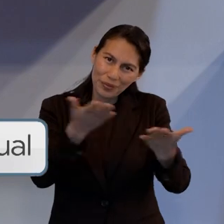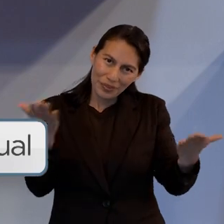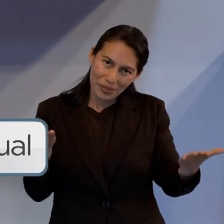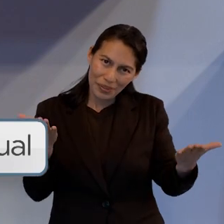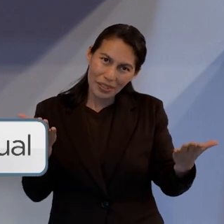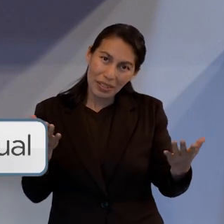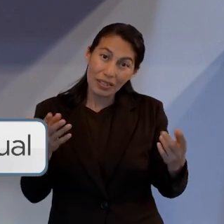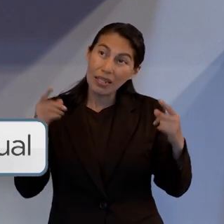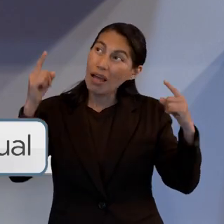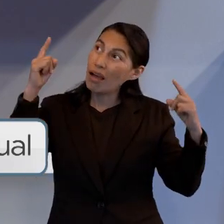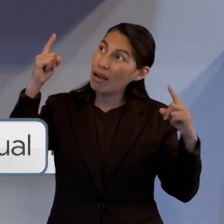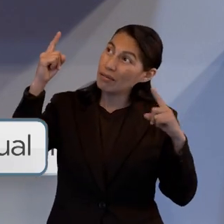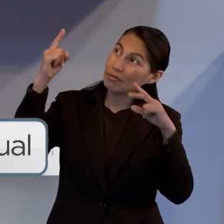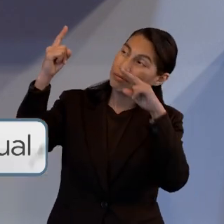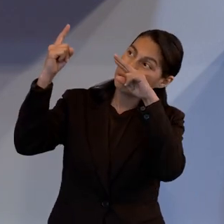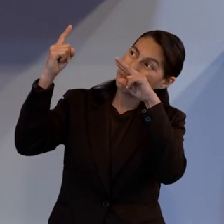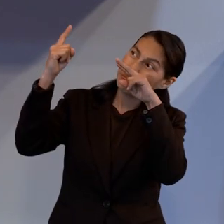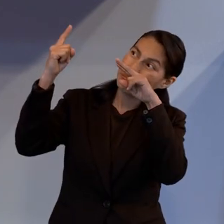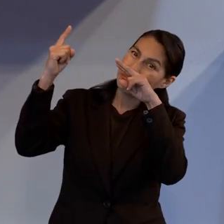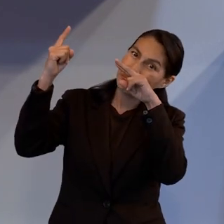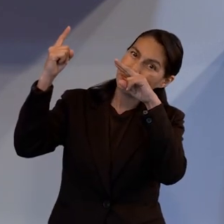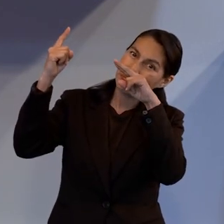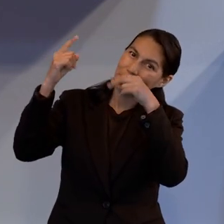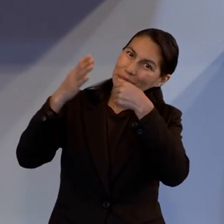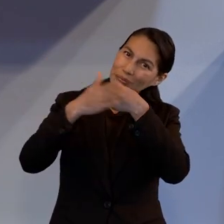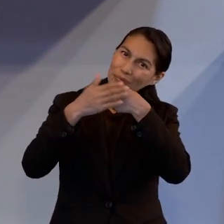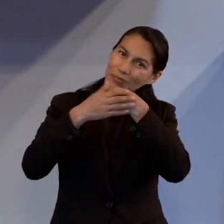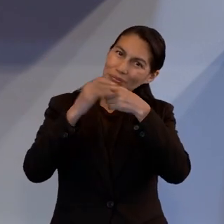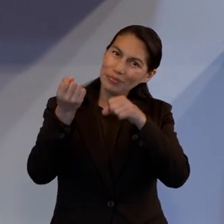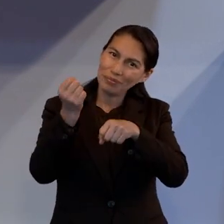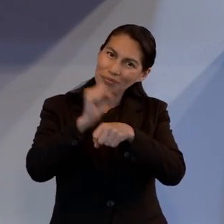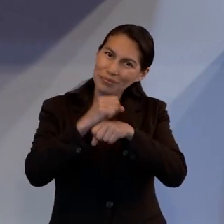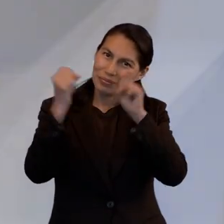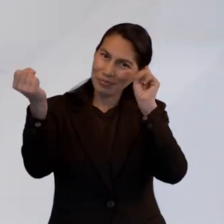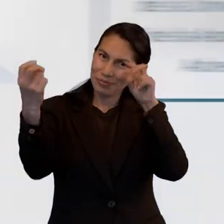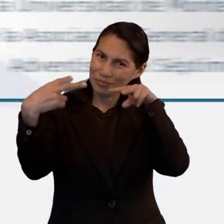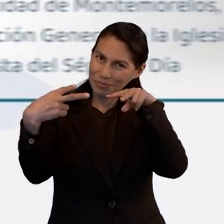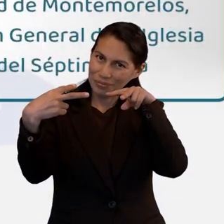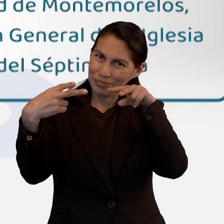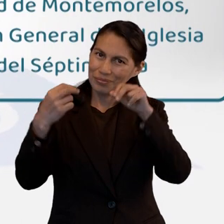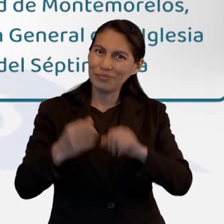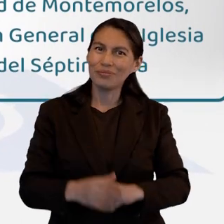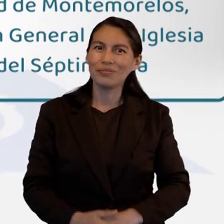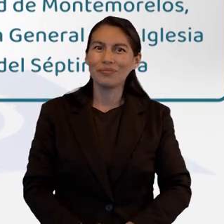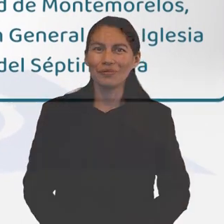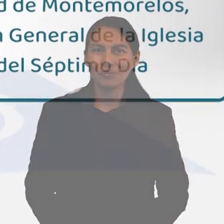sigamos siempre mirando a Cristo. Nos vemos la próxima. ¡Gracias!